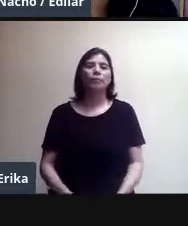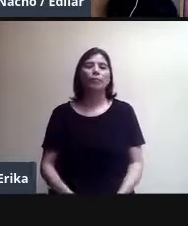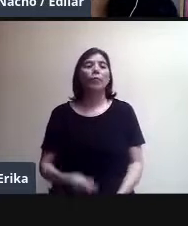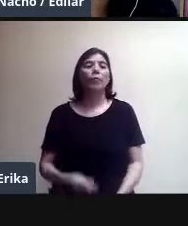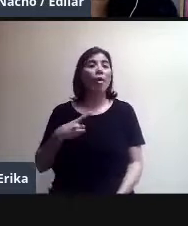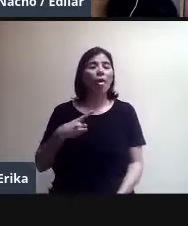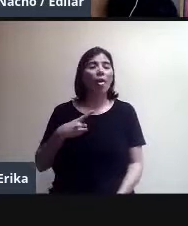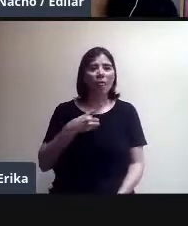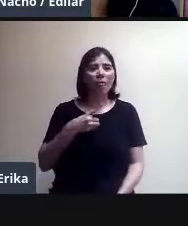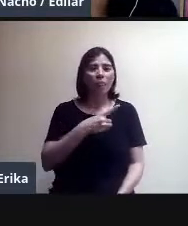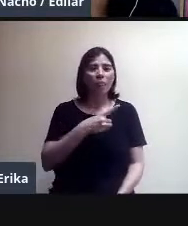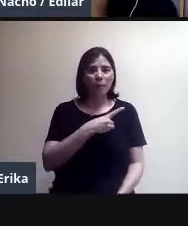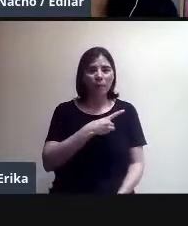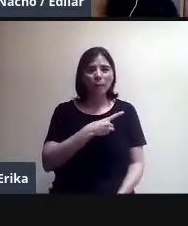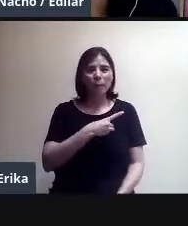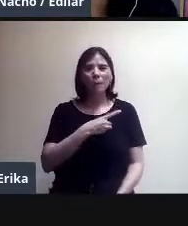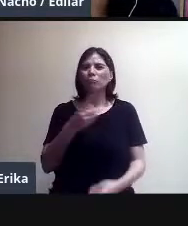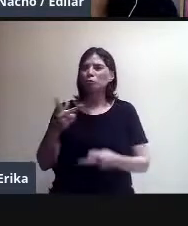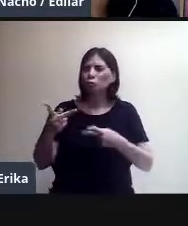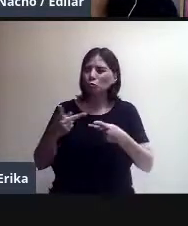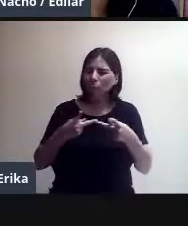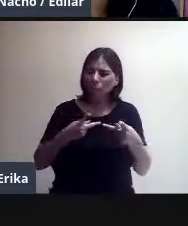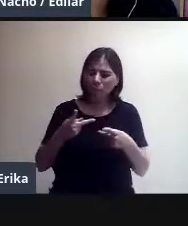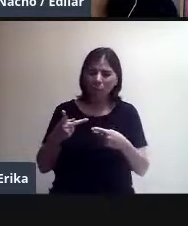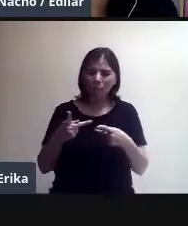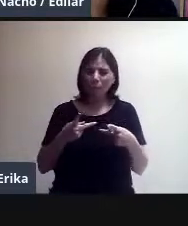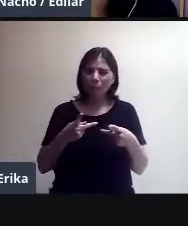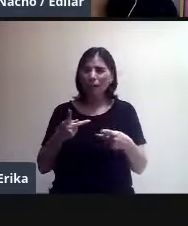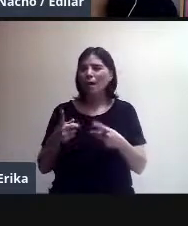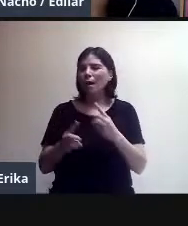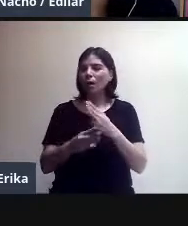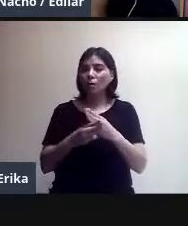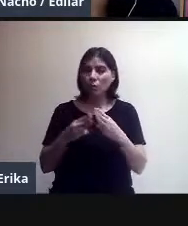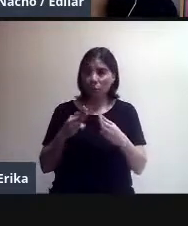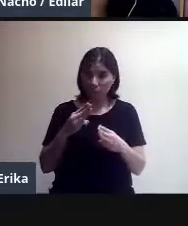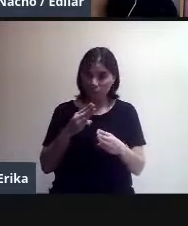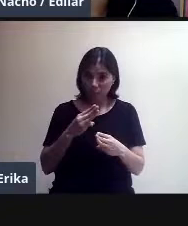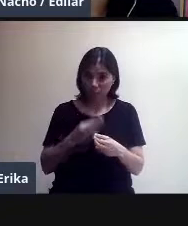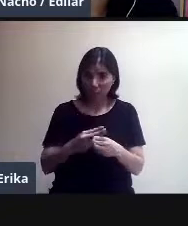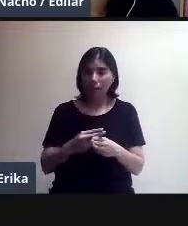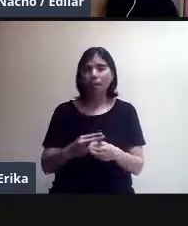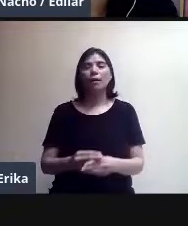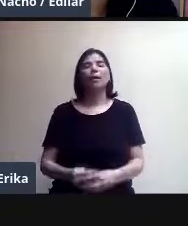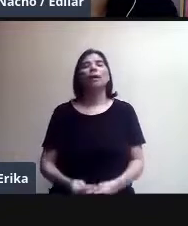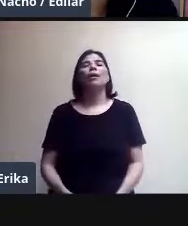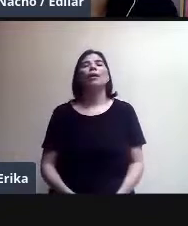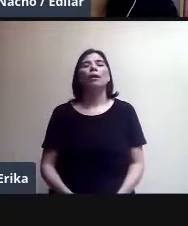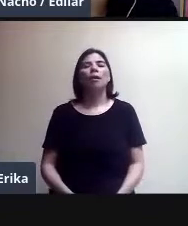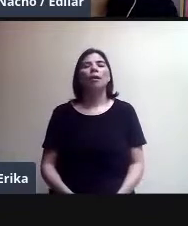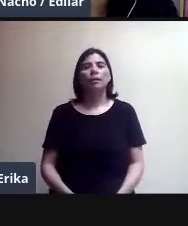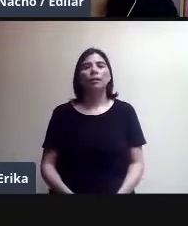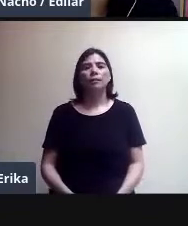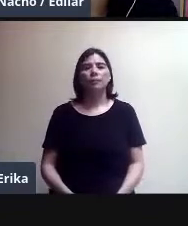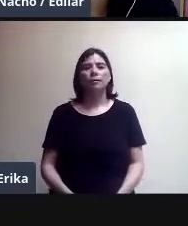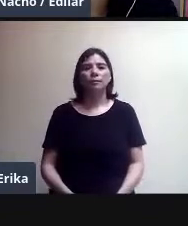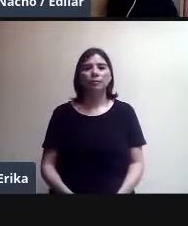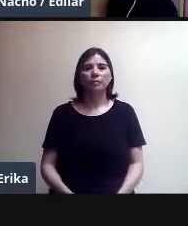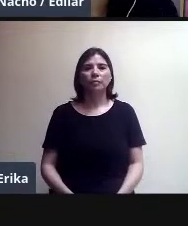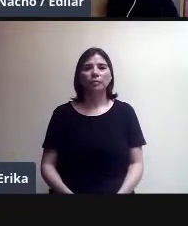comunicación. O sea, preparar los recursos y anticipar la comunicación para que los alumnos tengan claridad de lo que sigue. Ahora sí.